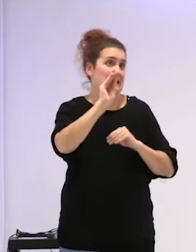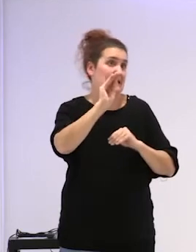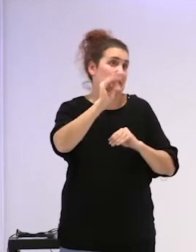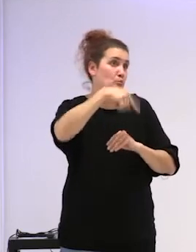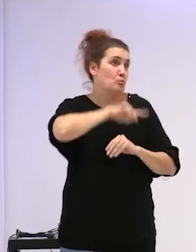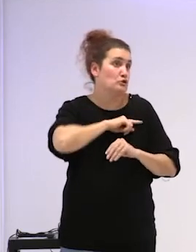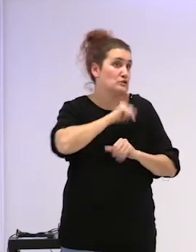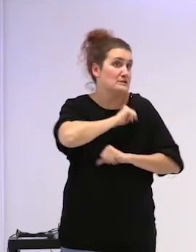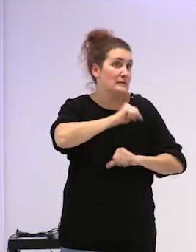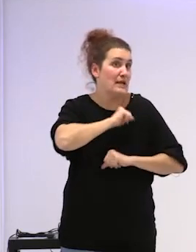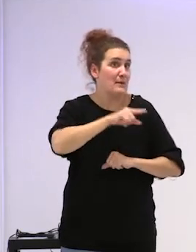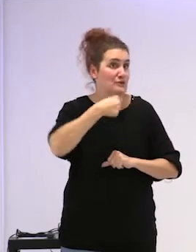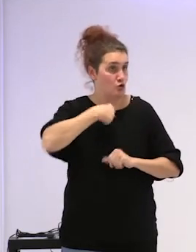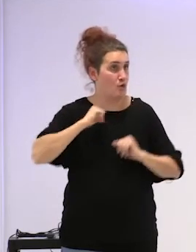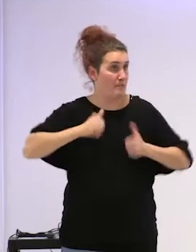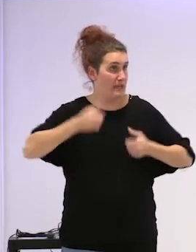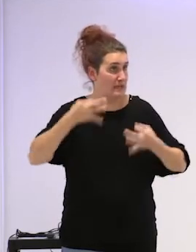así